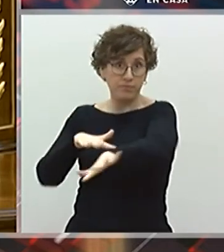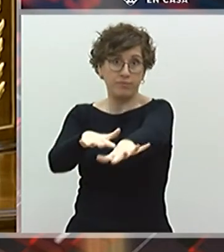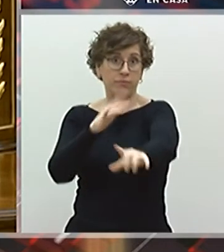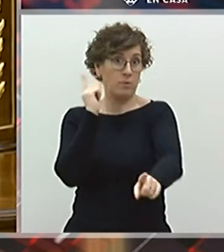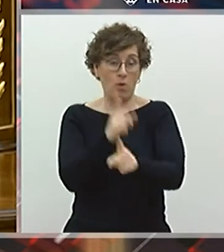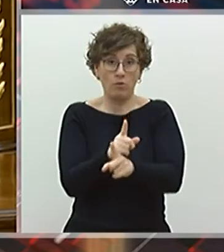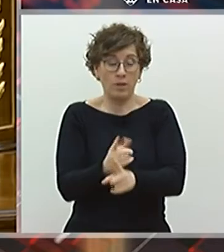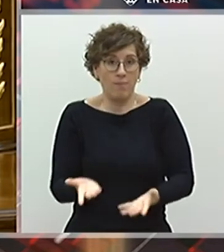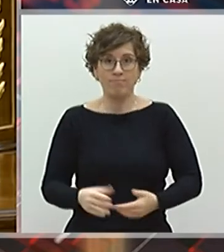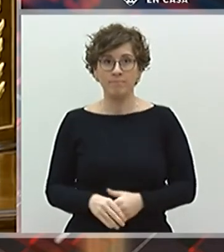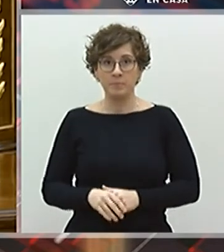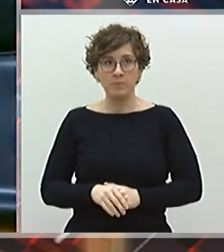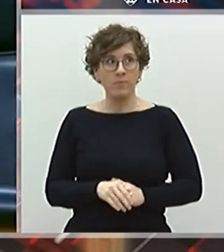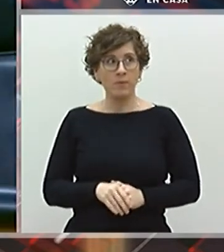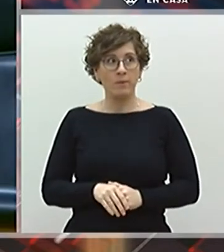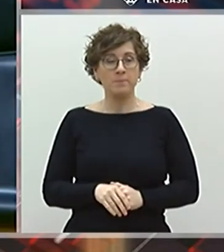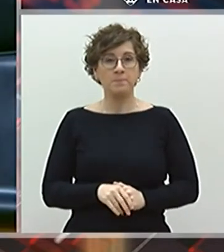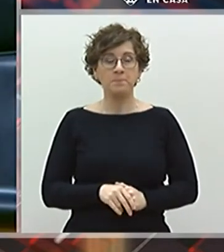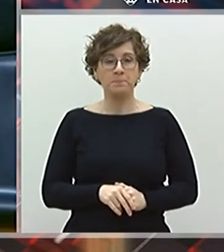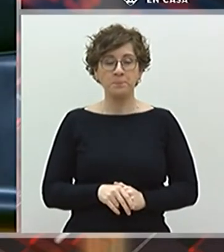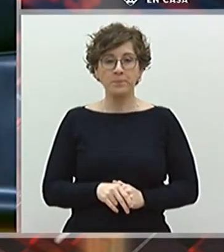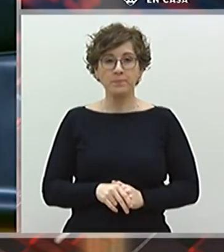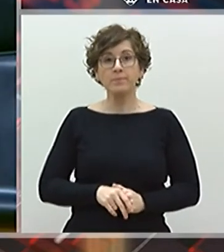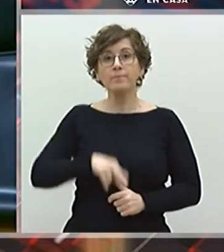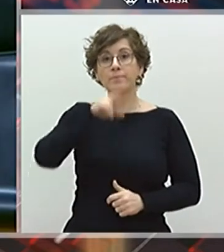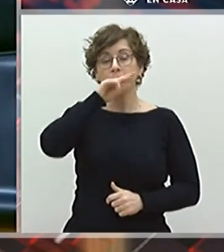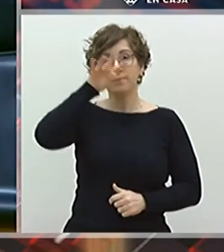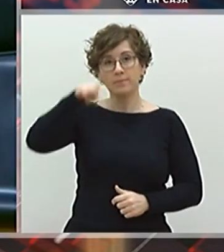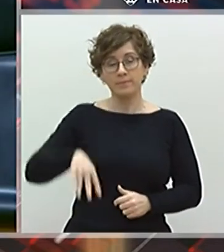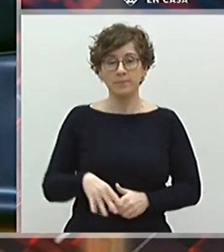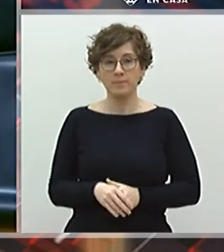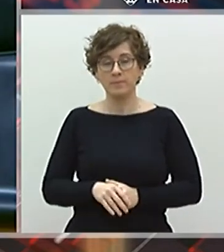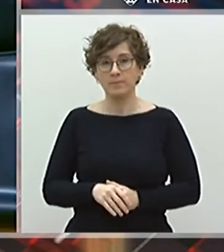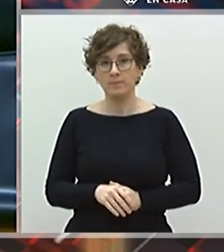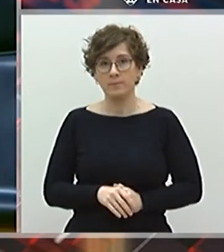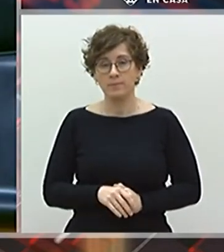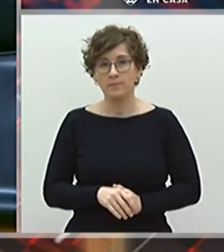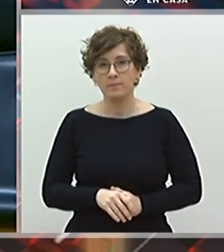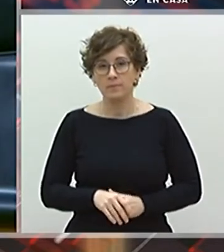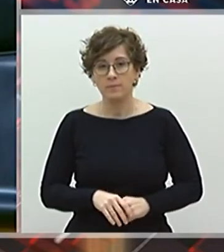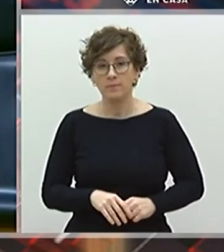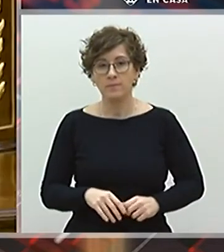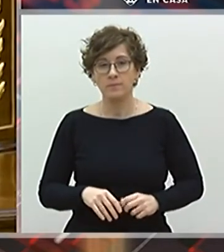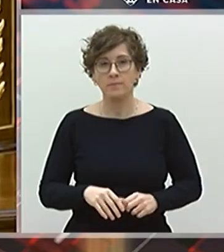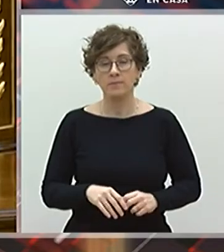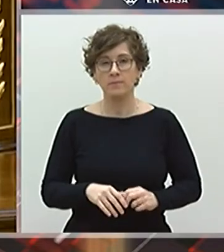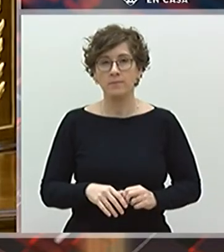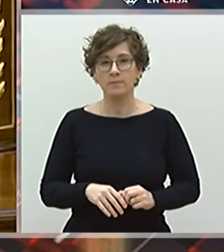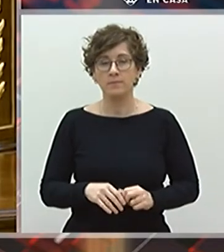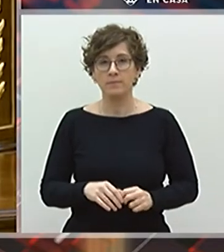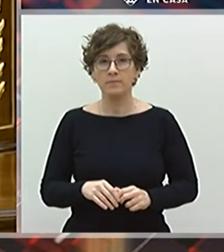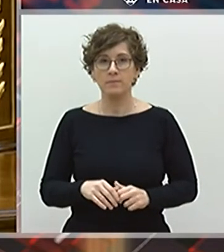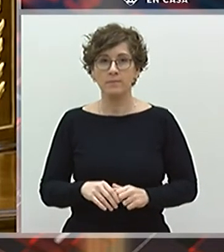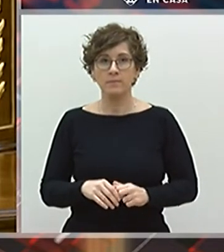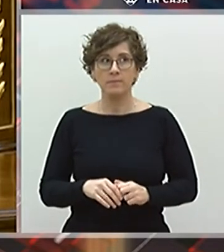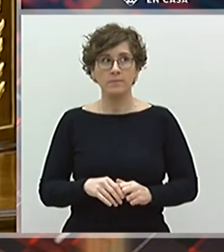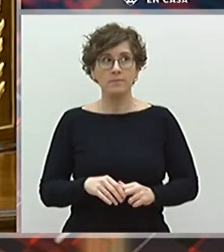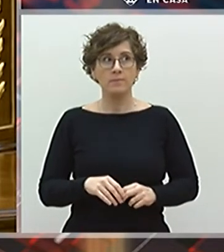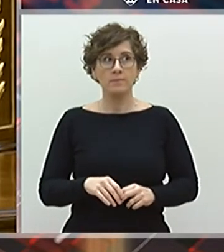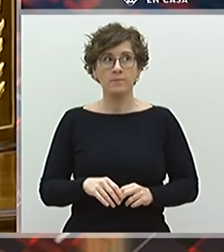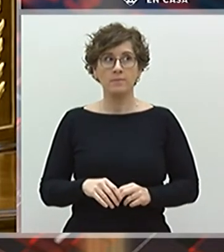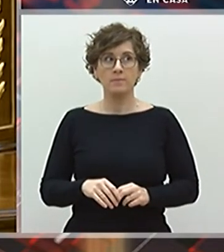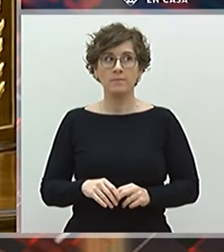A la gent dels països catalans, gràcies per aguantar el nostre país en un moment com aquest. Passarem contes.